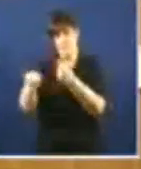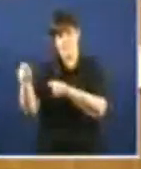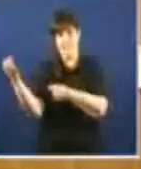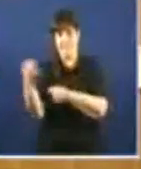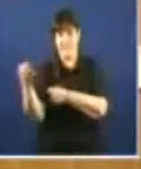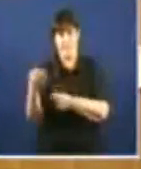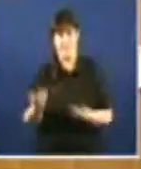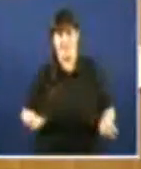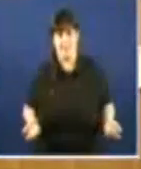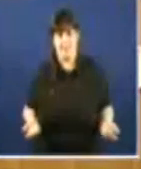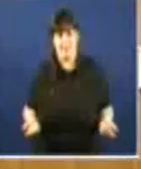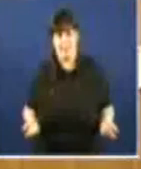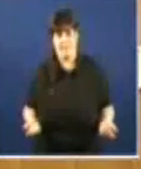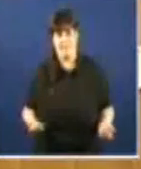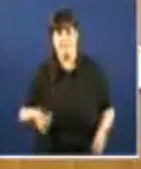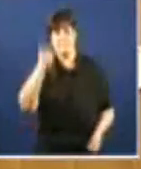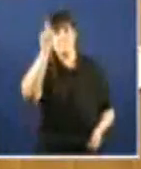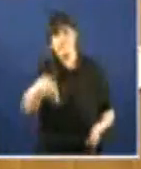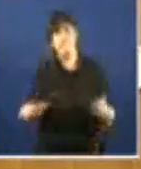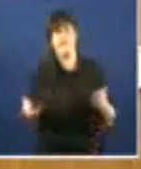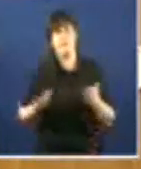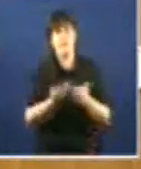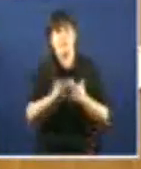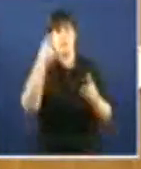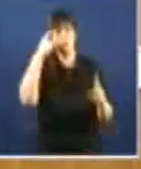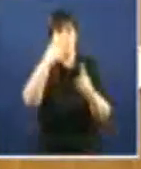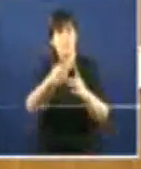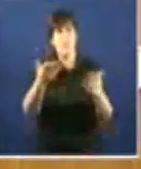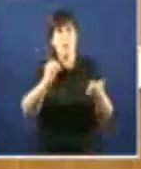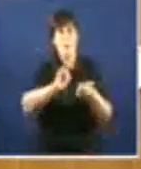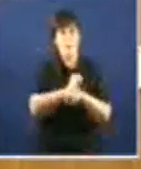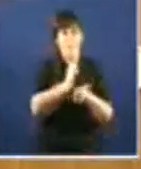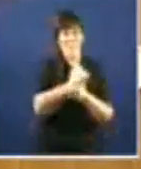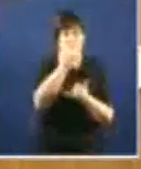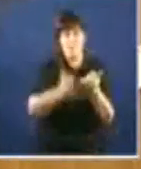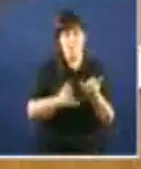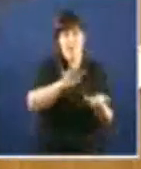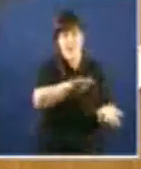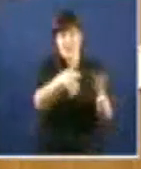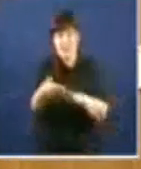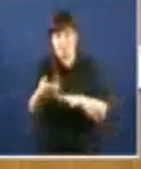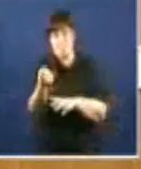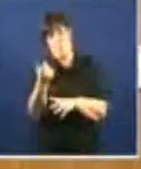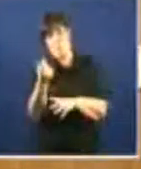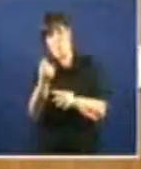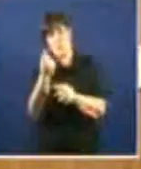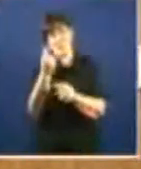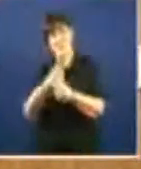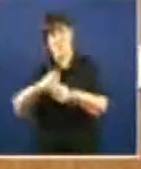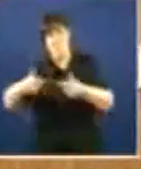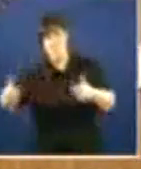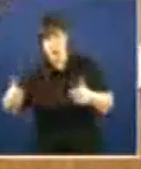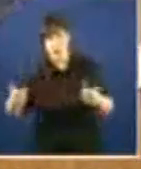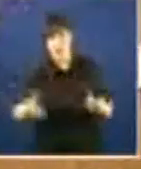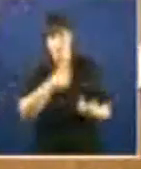muden as condicións e se convirta estes préstamos en ampliación de capital, que era xa algo que suxería o